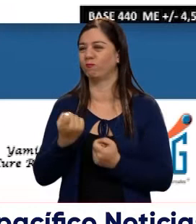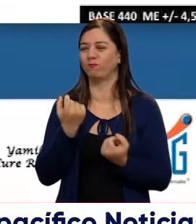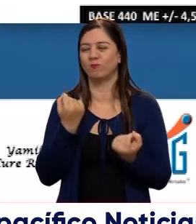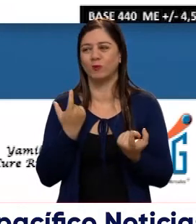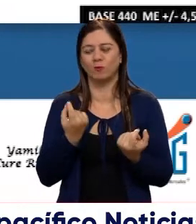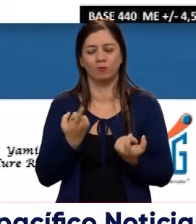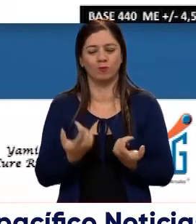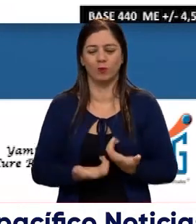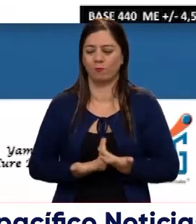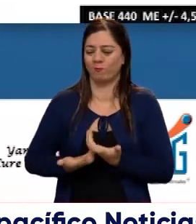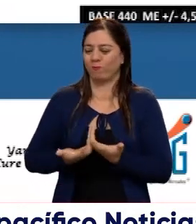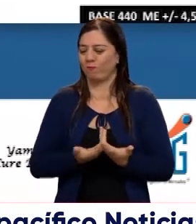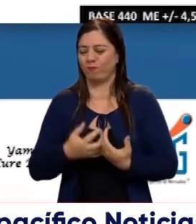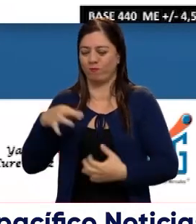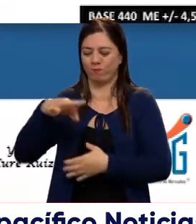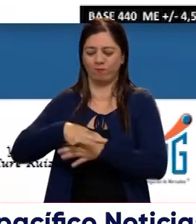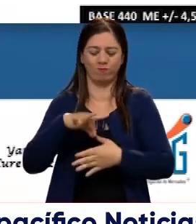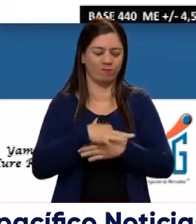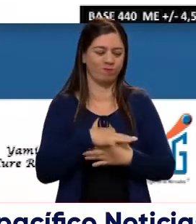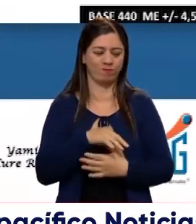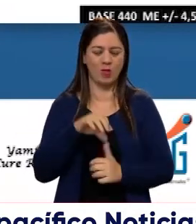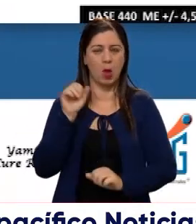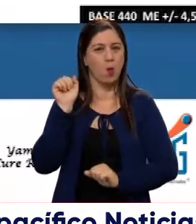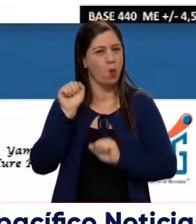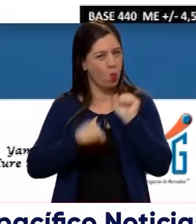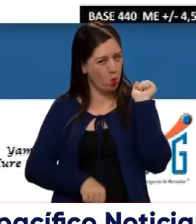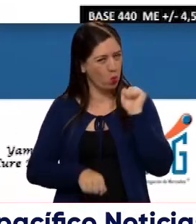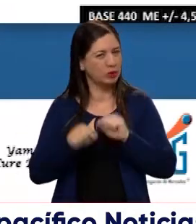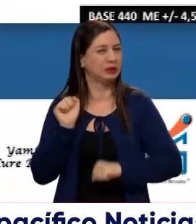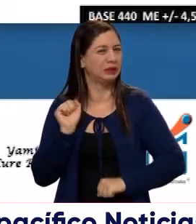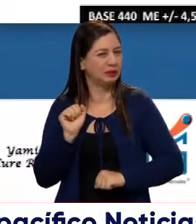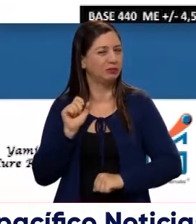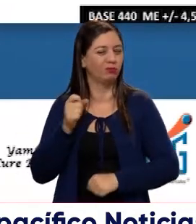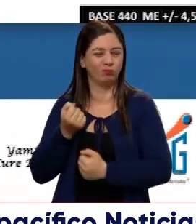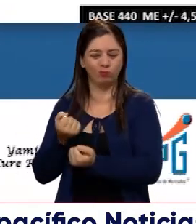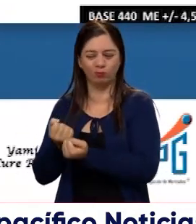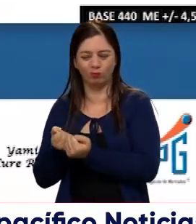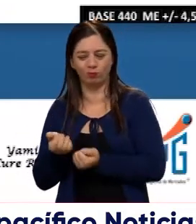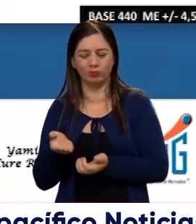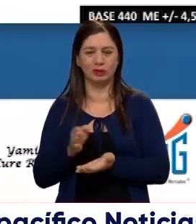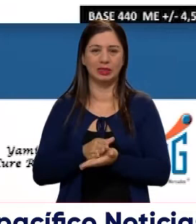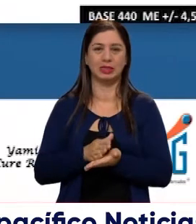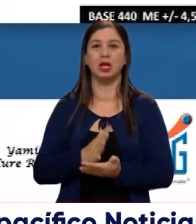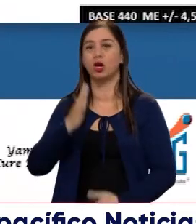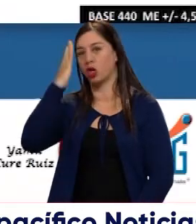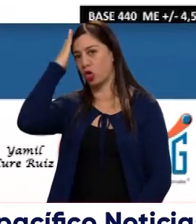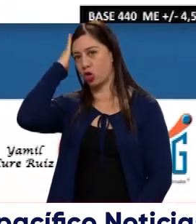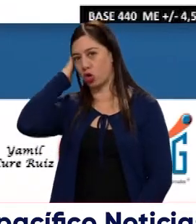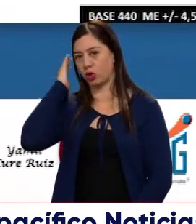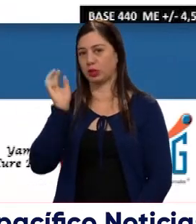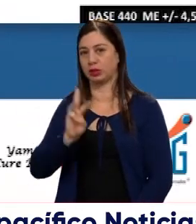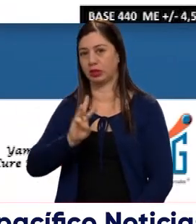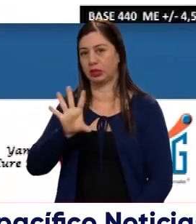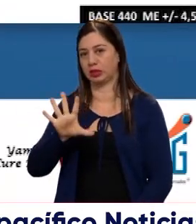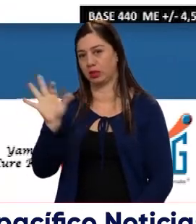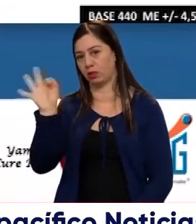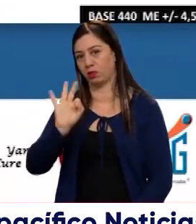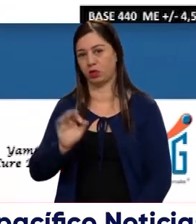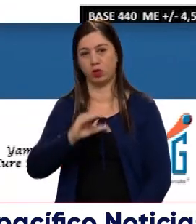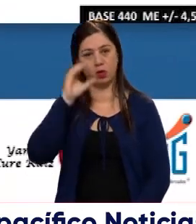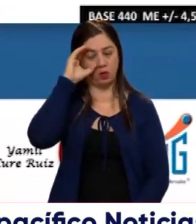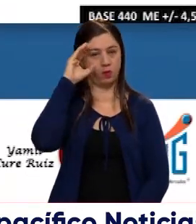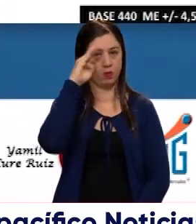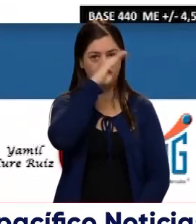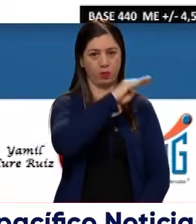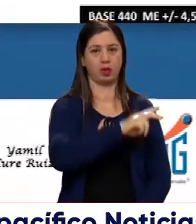voto, pero perciben una mayor probabilidad de inclinarse por determinado candidato, Rodolfo Hernández, el 35%, y Gustavo